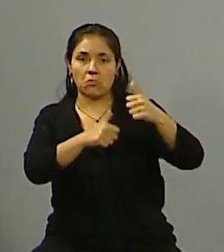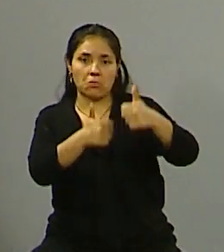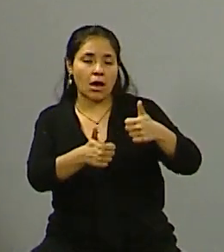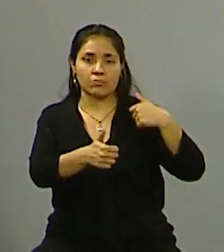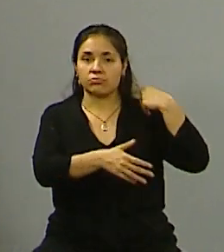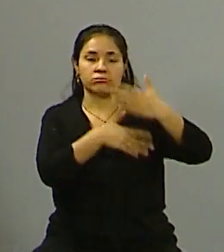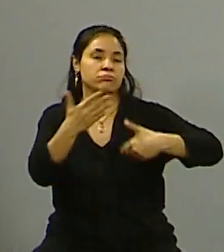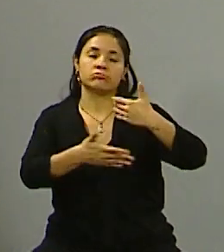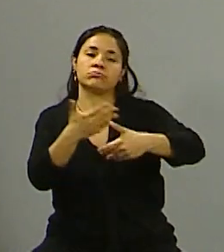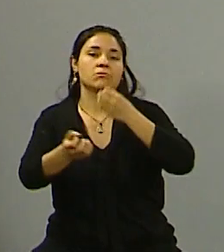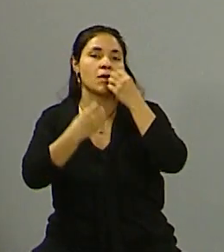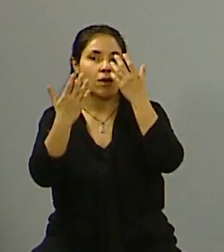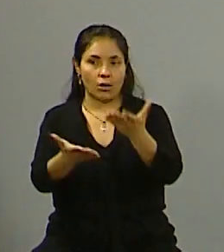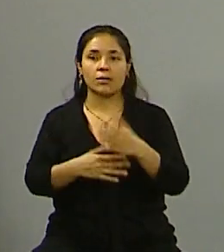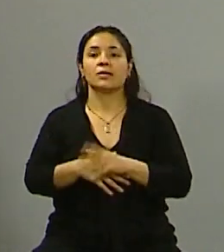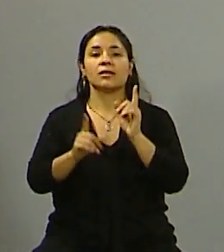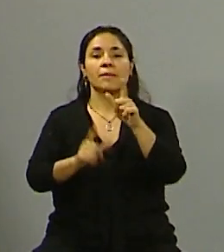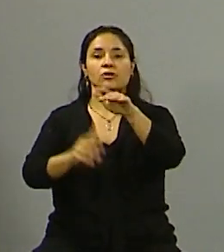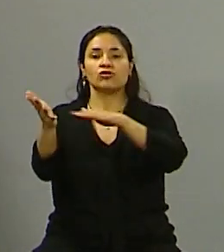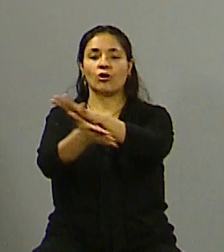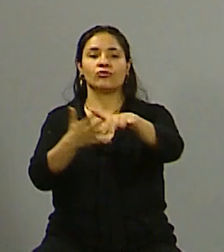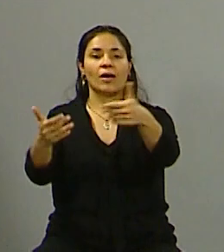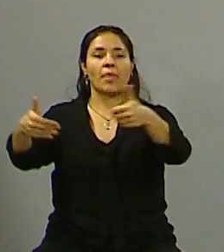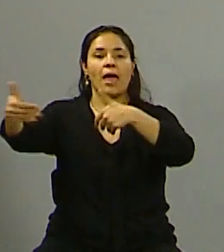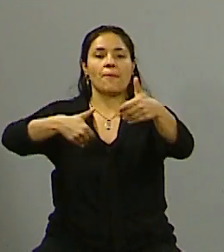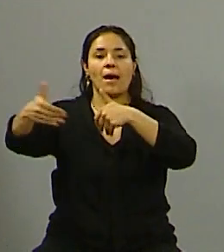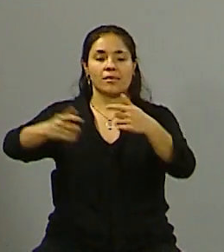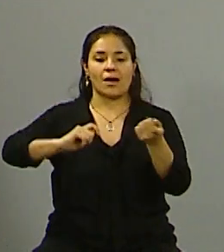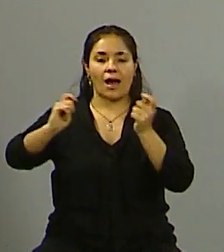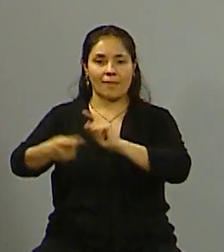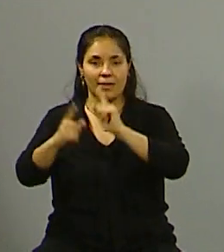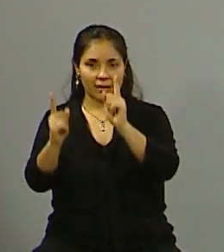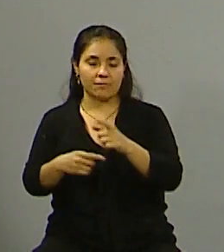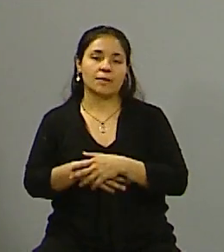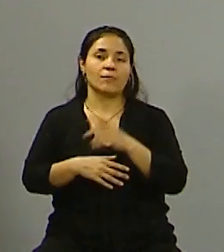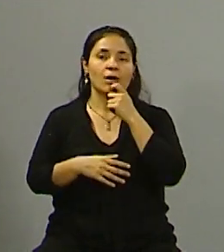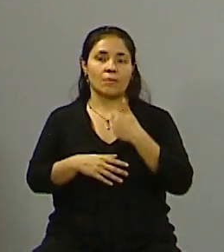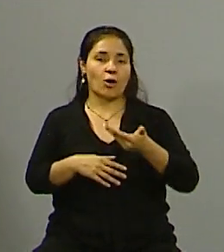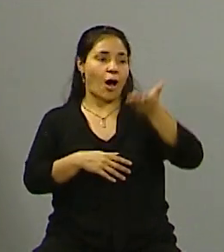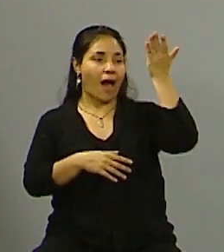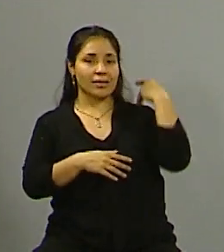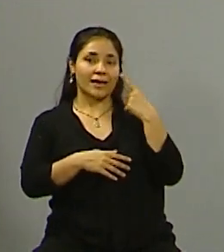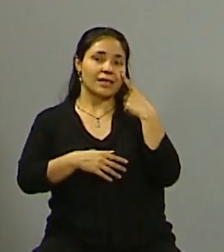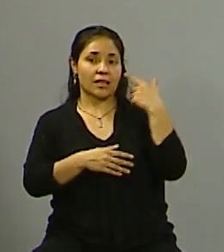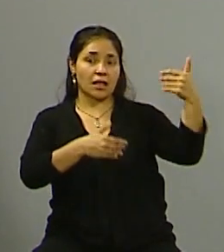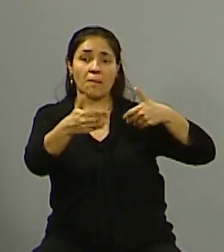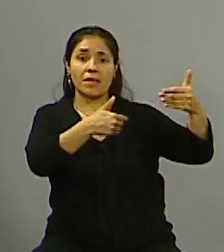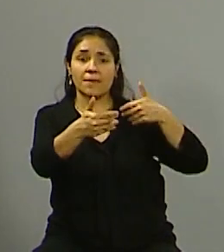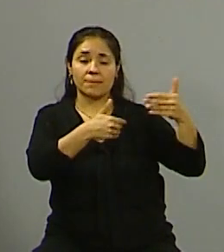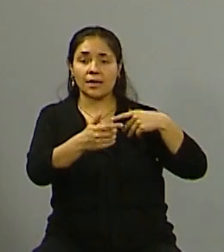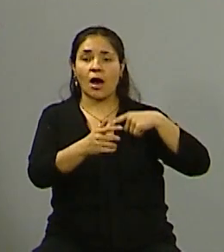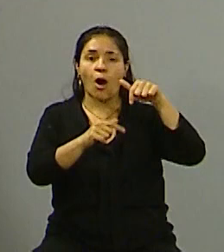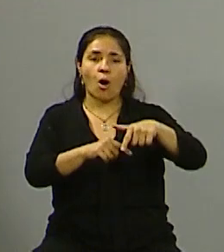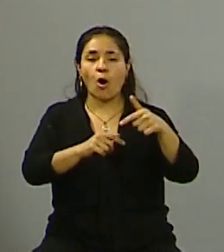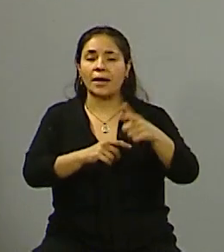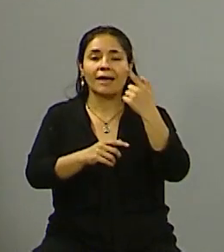lo que ha habido es que las demandas van cambiando, entonces lo que se le exigía a los intendentes de antes no es lo mismo que se espera de un intendente de ahora. Entonces el